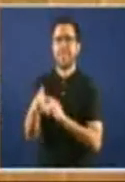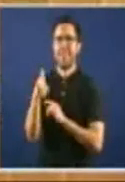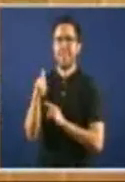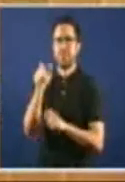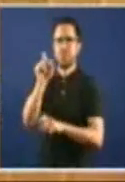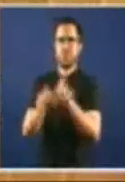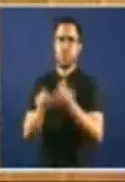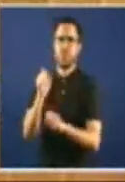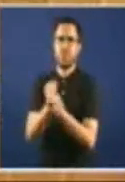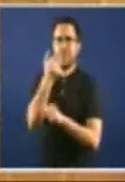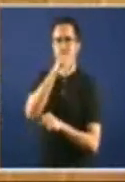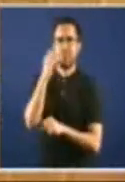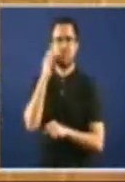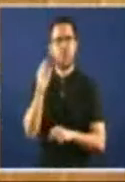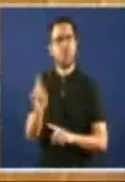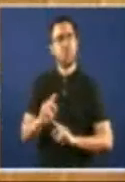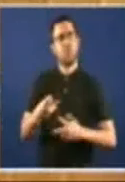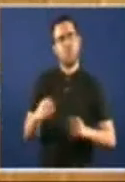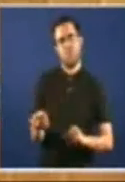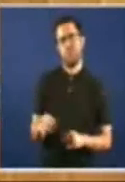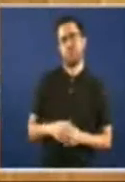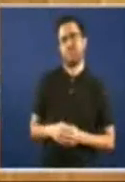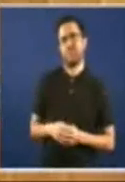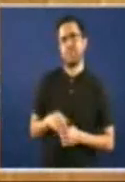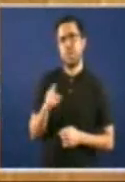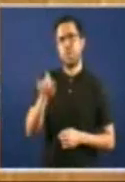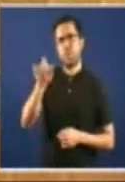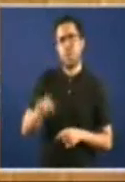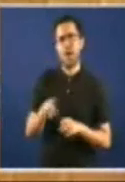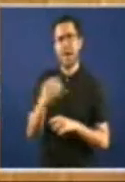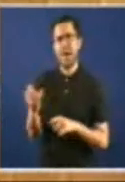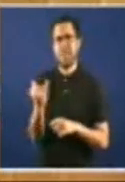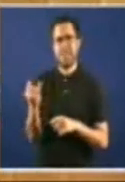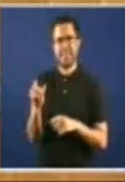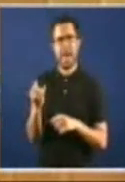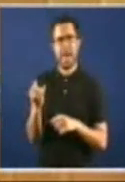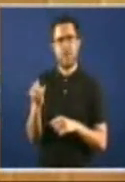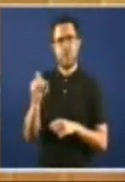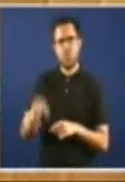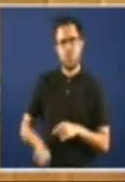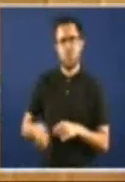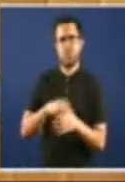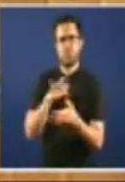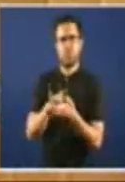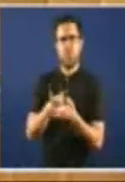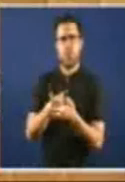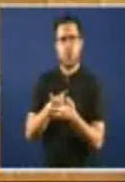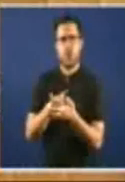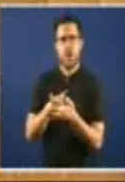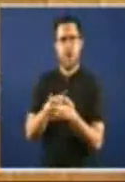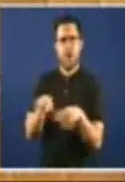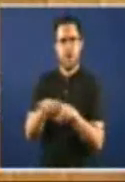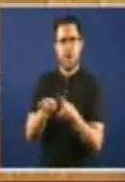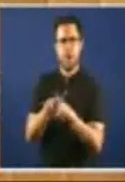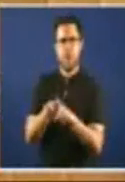vulnerar Un empresario que vulnere Os dereitos dos traballadores E das traballadoras A Xunta de Galicia O partido popular Lle